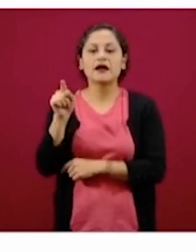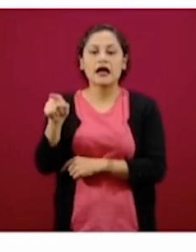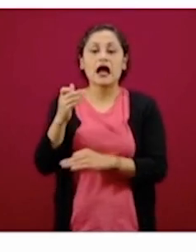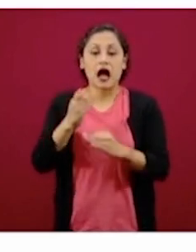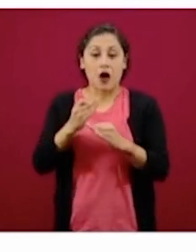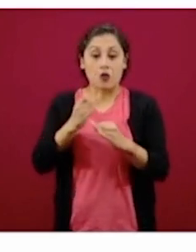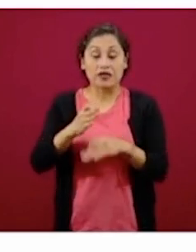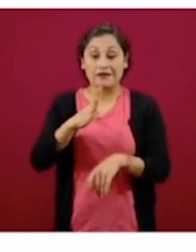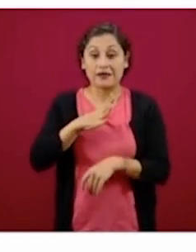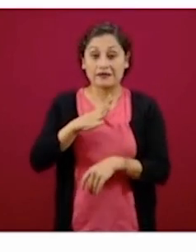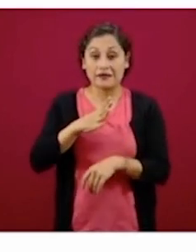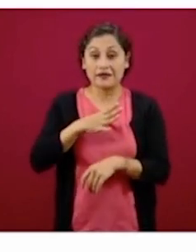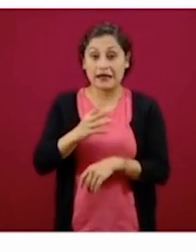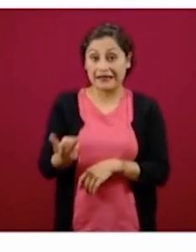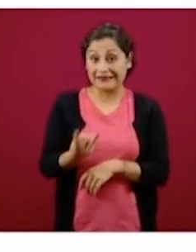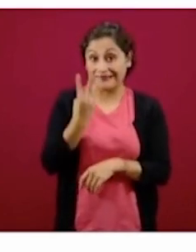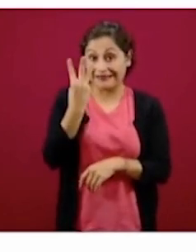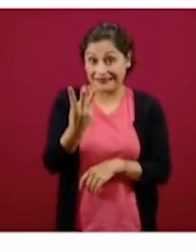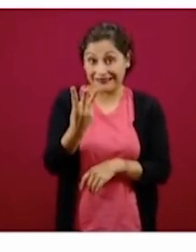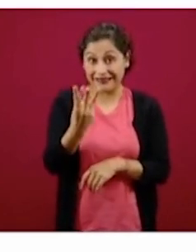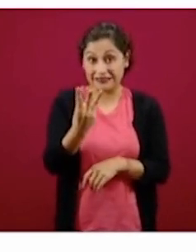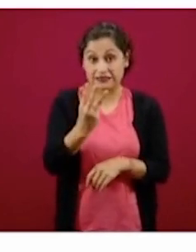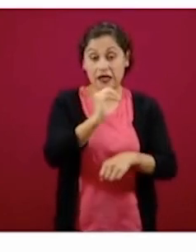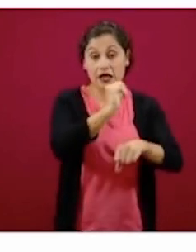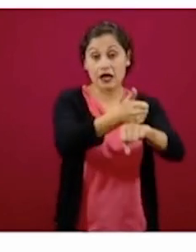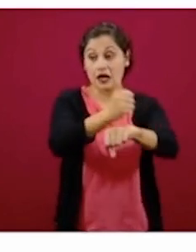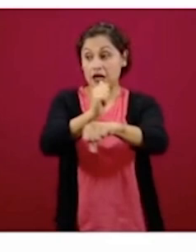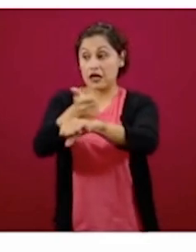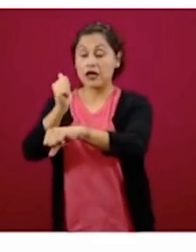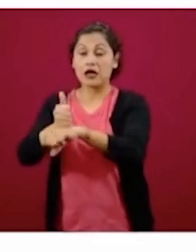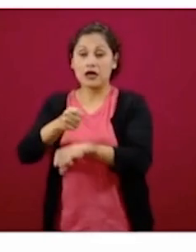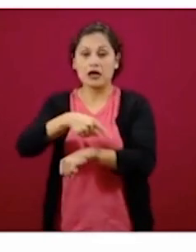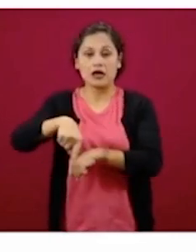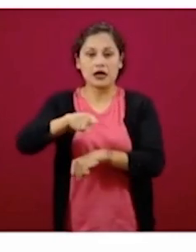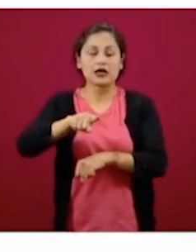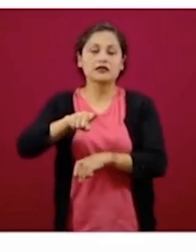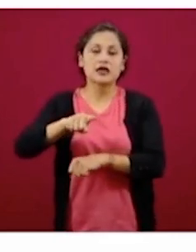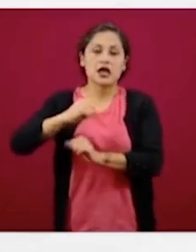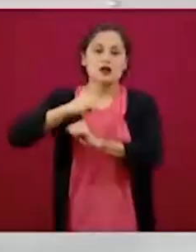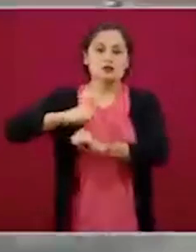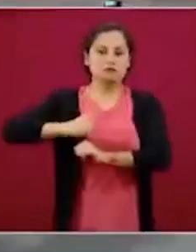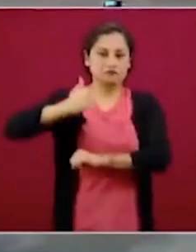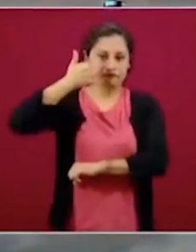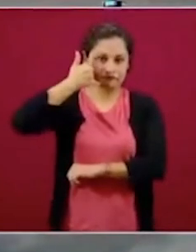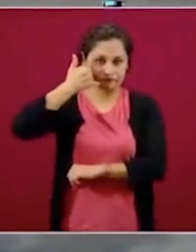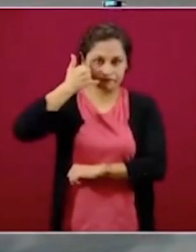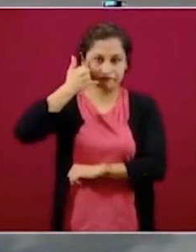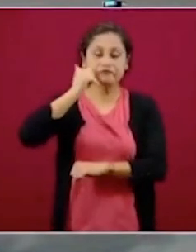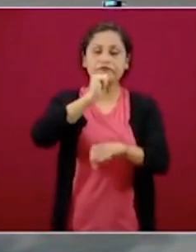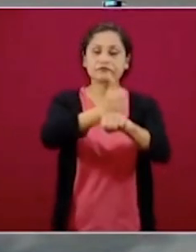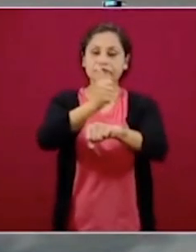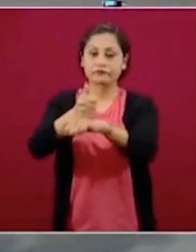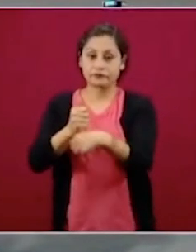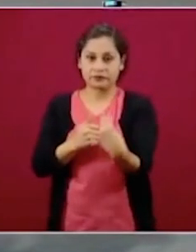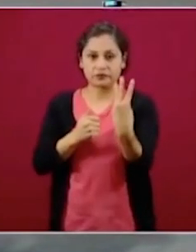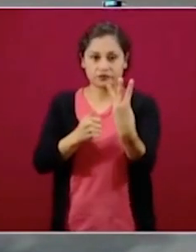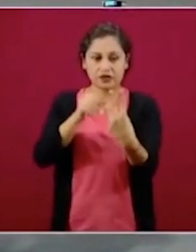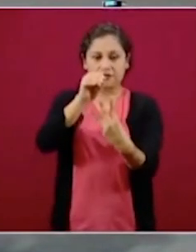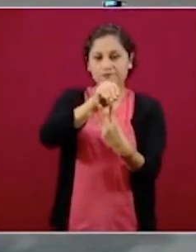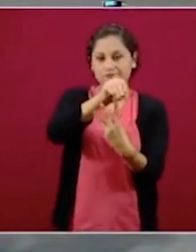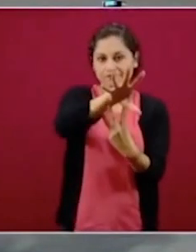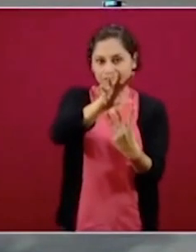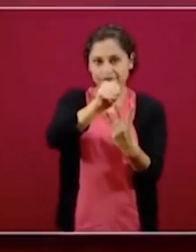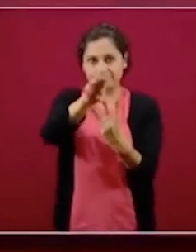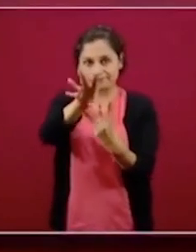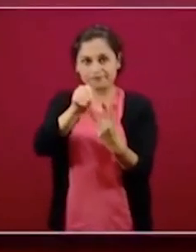en la que funcionan tres de los operadores telefónicos más importantes del país, está, digamos, trabajando en la